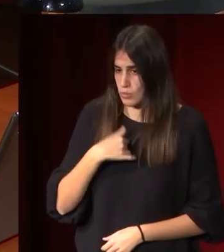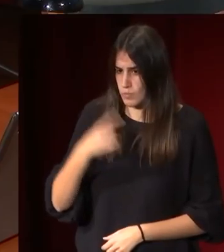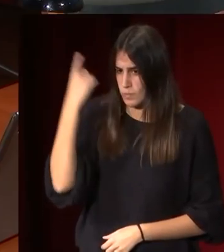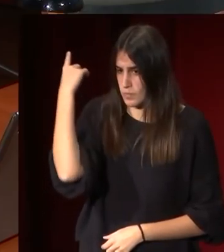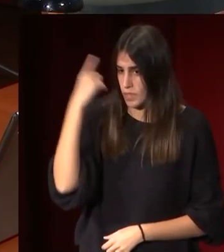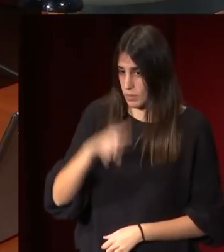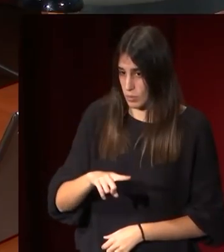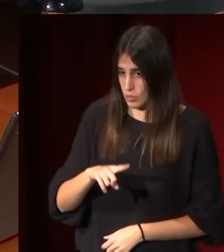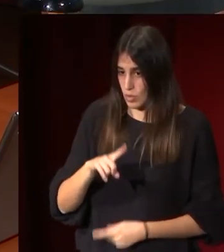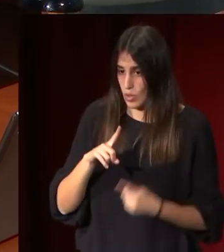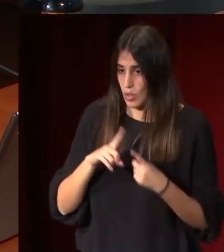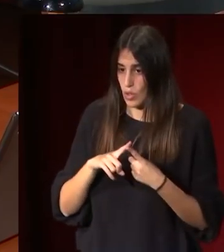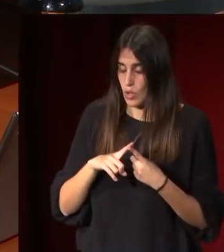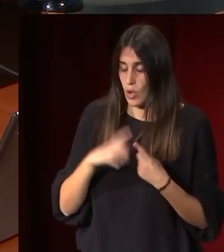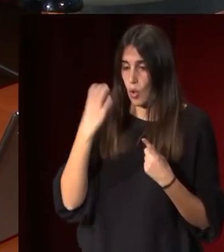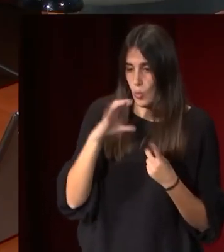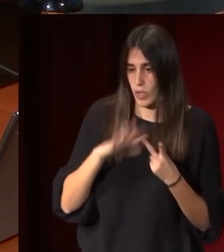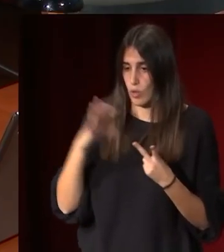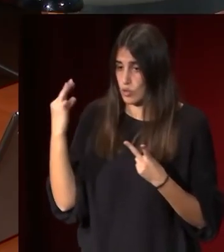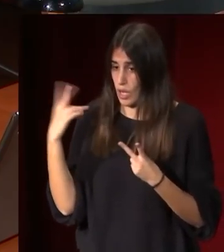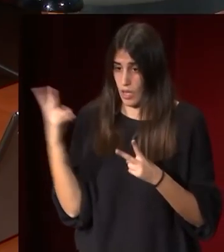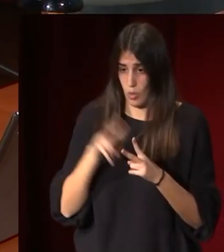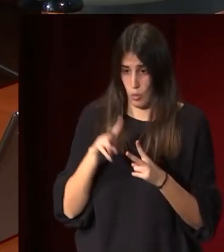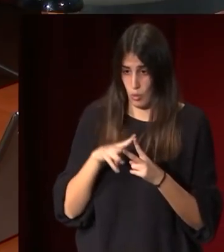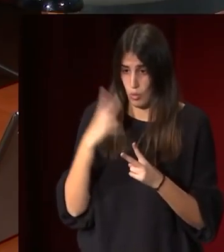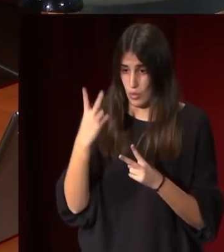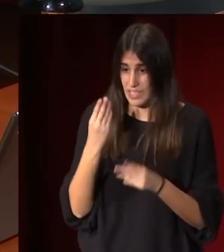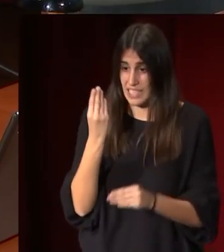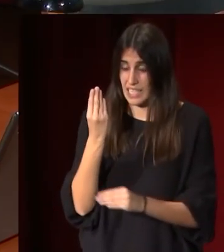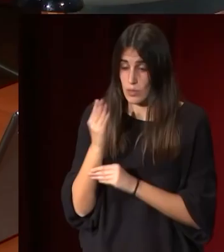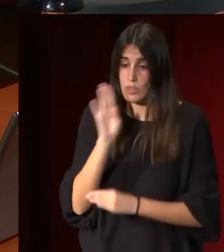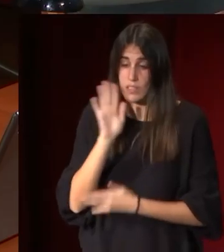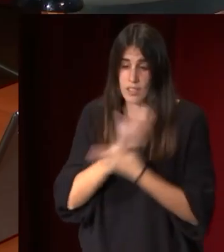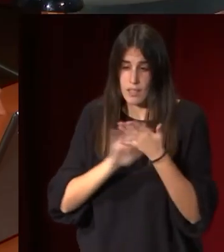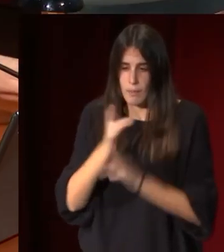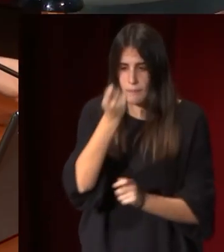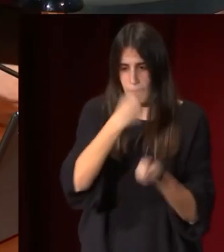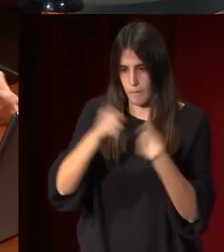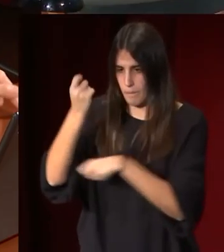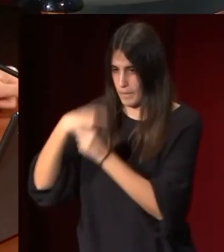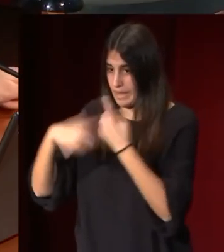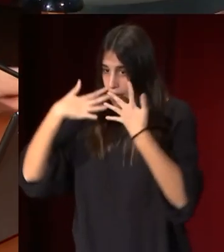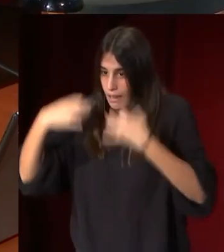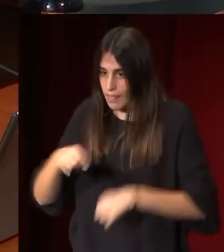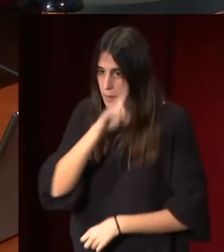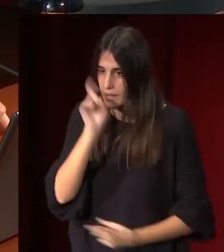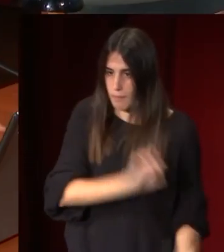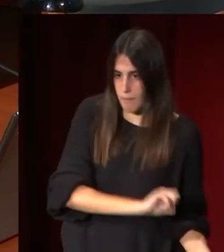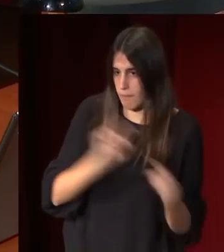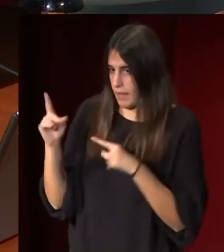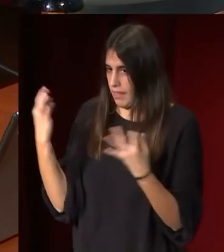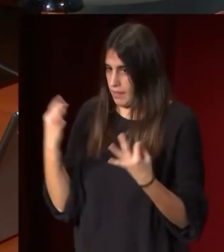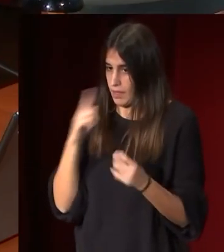que tanto Álvarez Cubero como Sola venden las dos esculturas que en realidad tenían que haber llegado a Madrid para